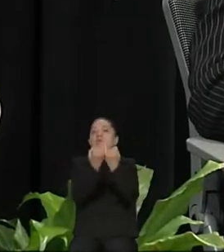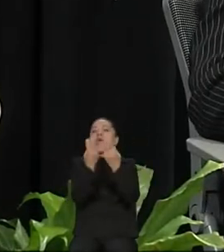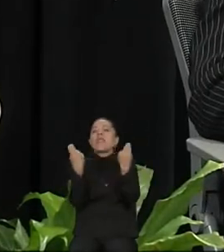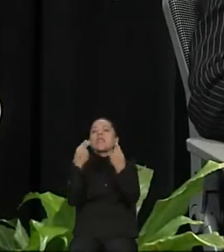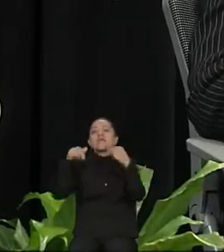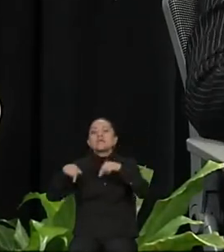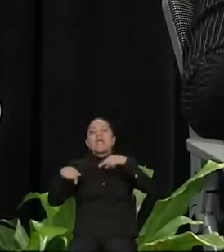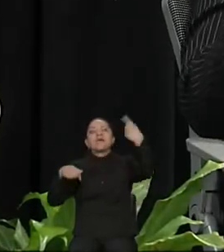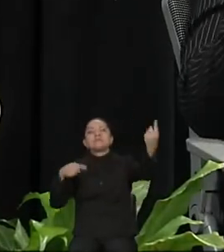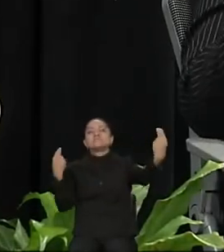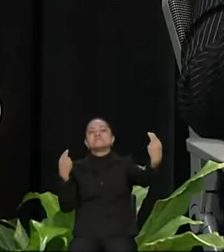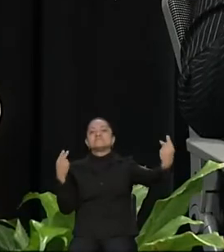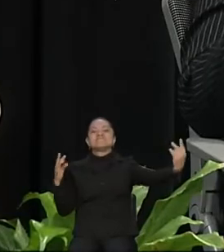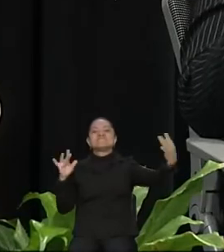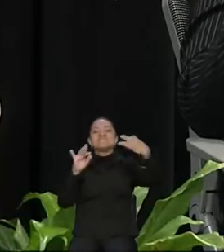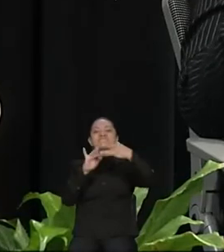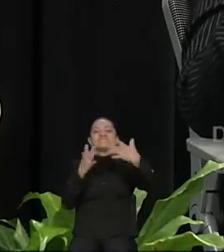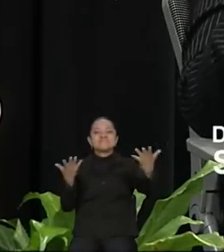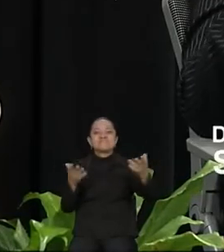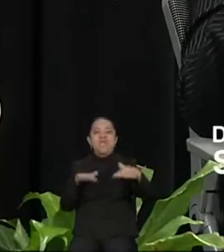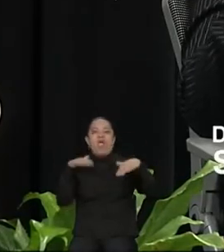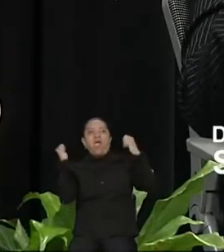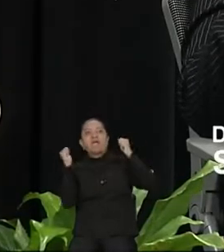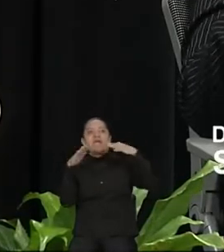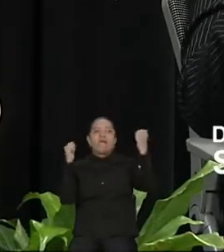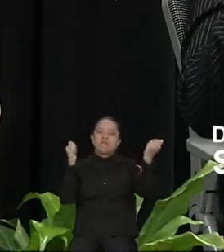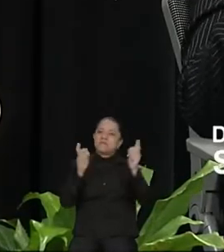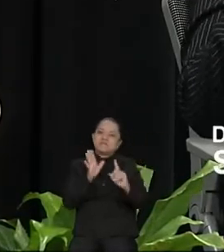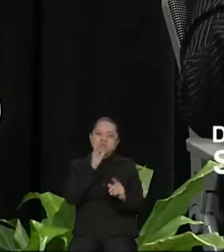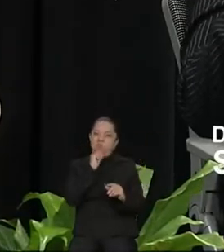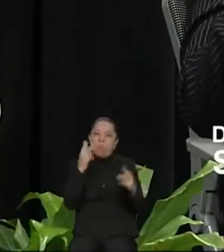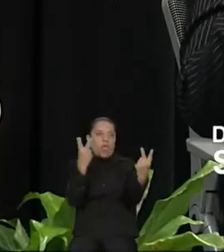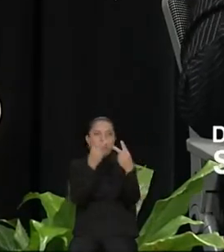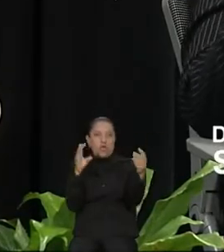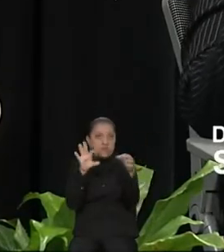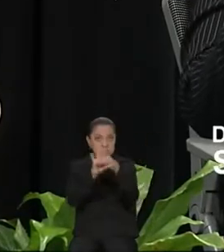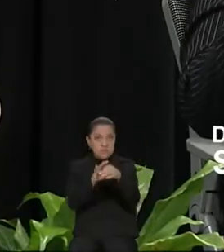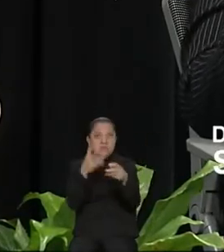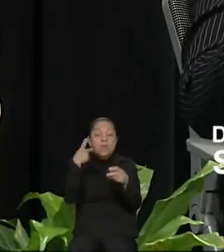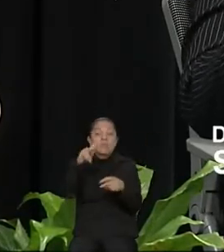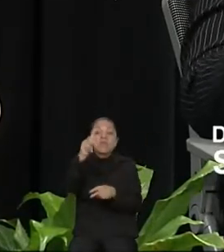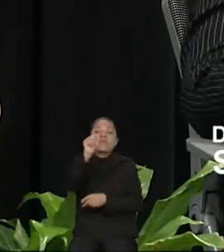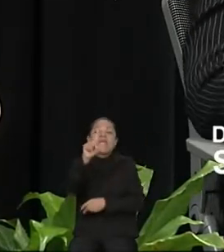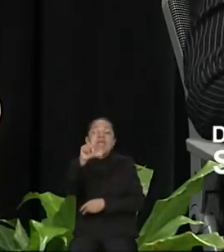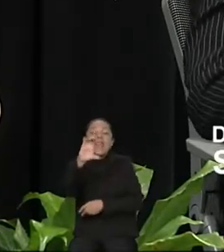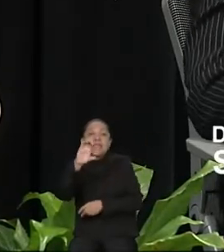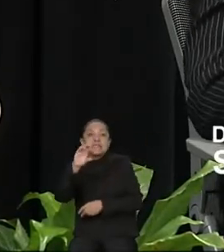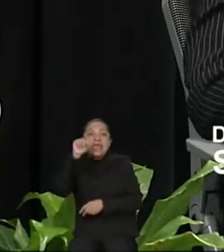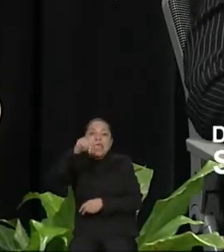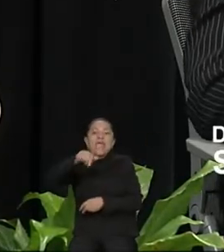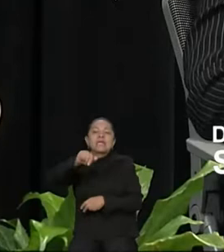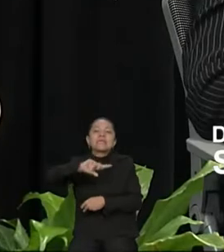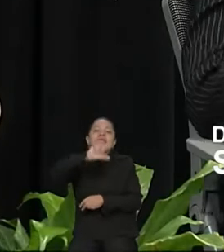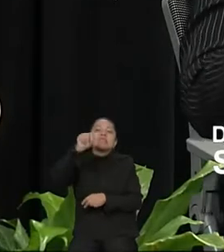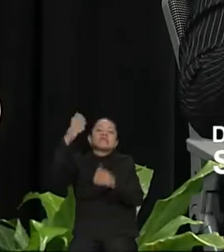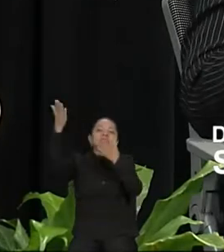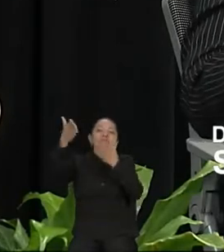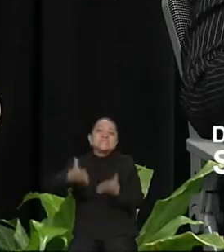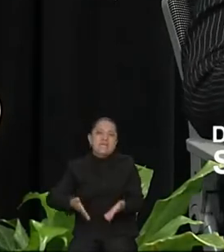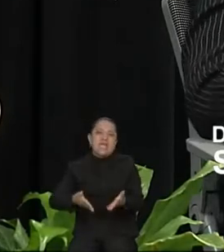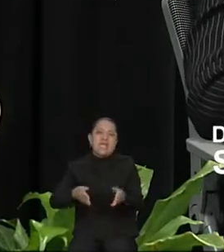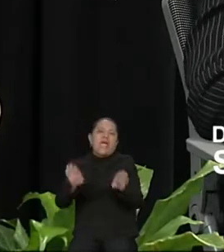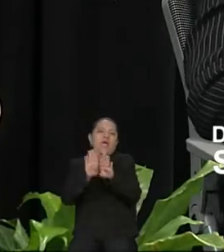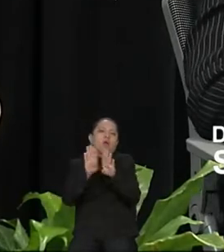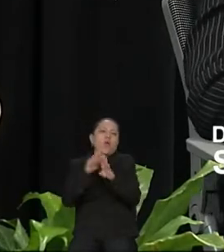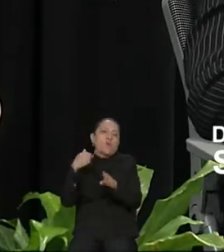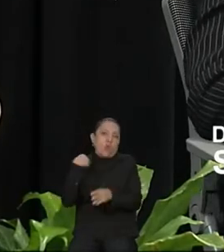compromiso es que si el tratado llega después de este periodo vigente legislativo que está, como senadora promoveré